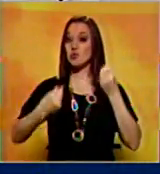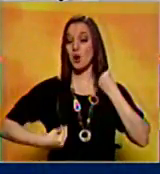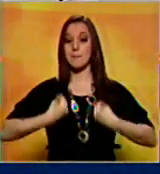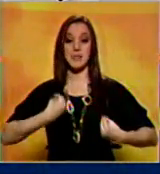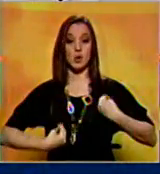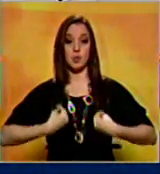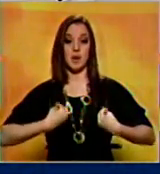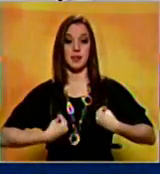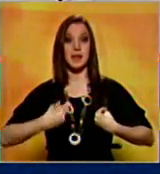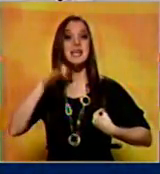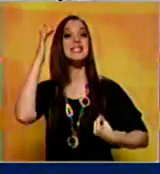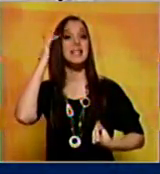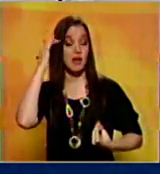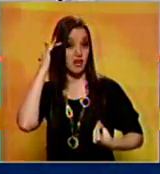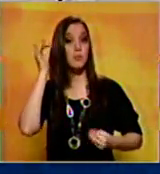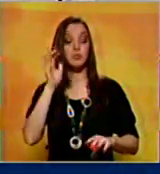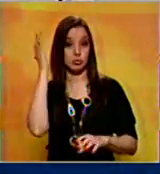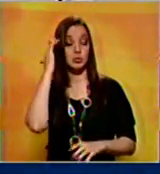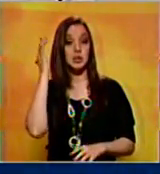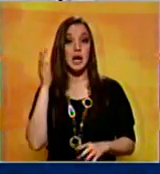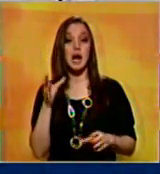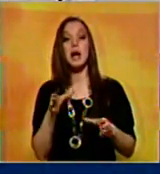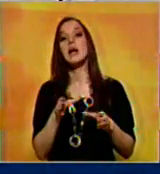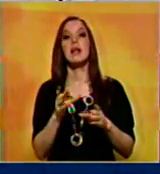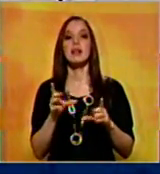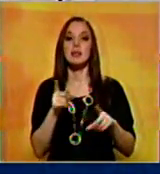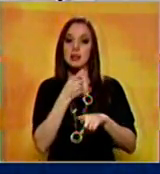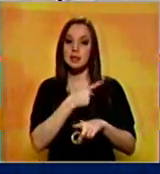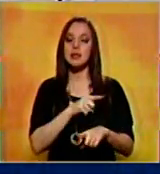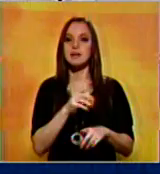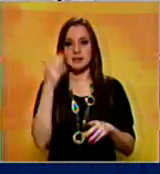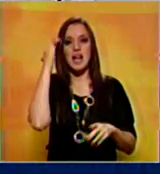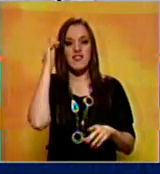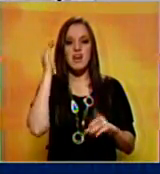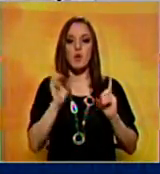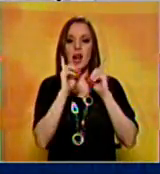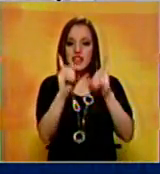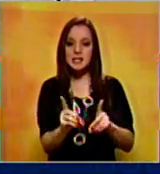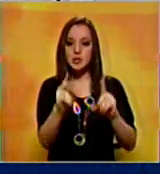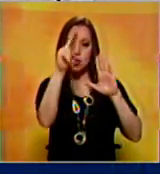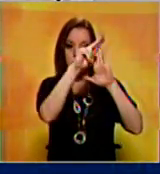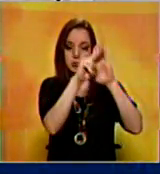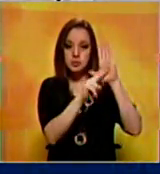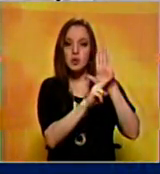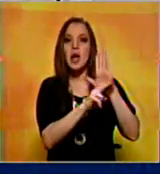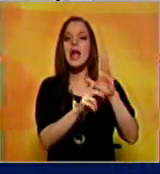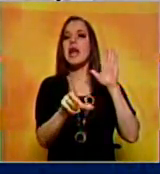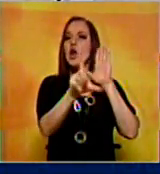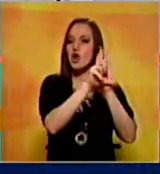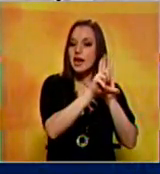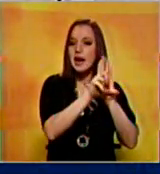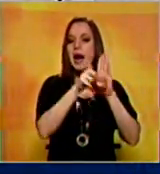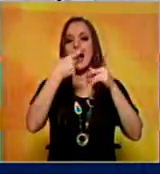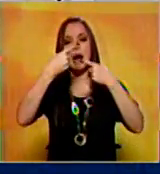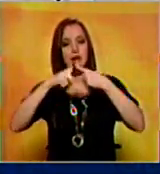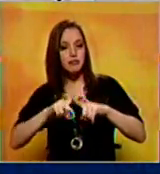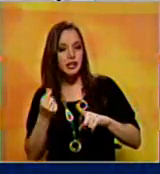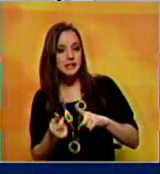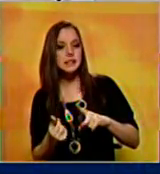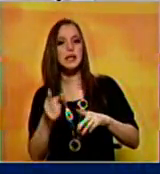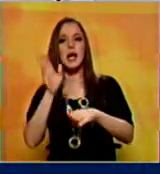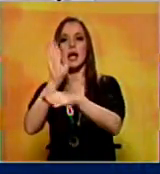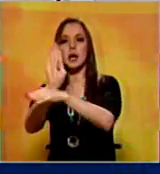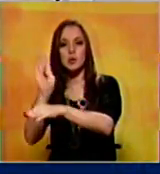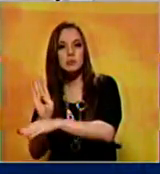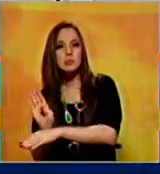y sabemos ya está perfilado el conjunto de decisiones que tomar en el campo legal en el campo financiero en el campo de la seguridad